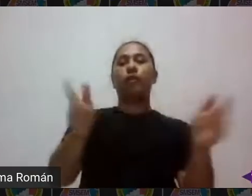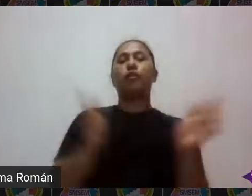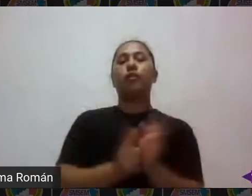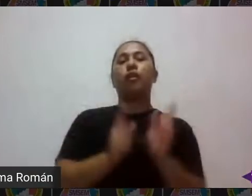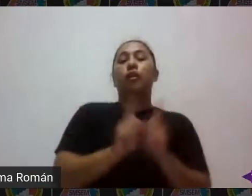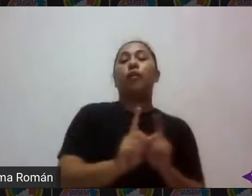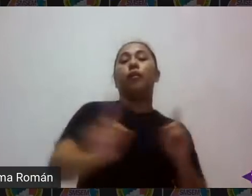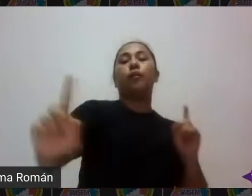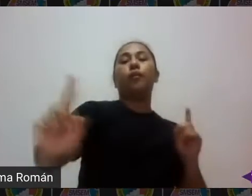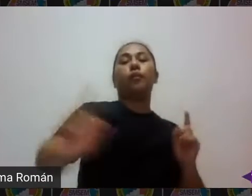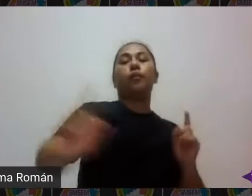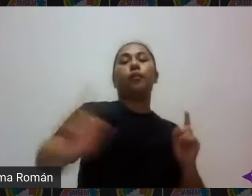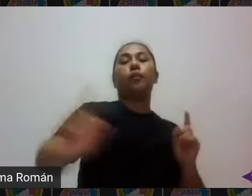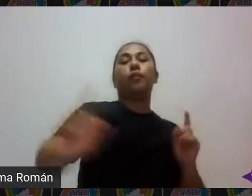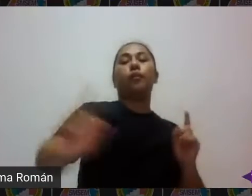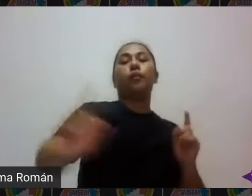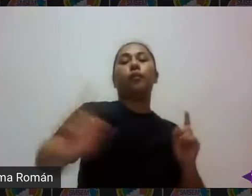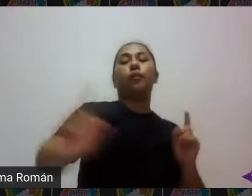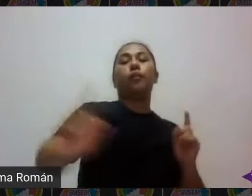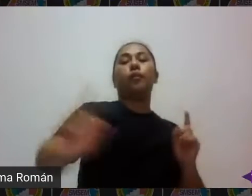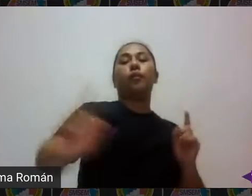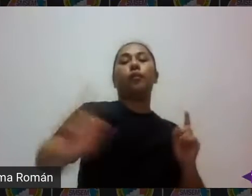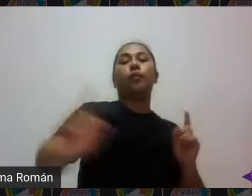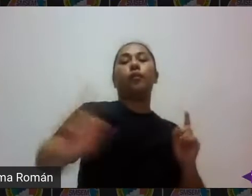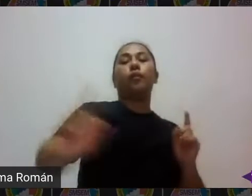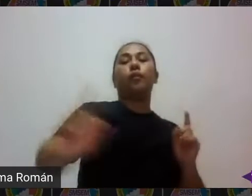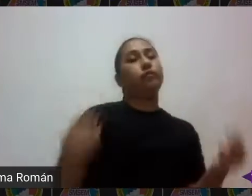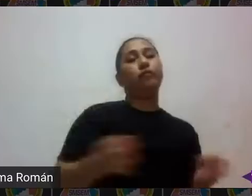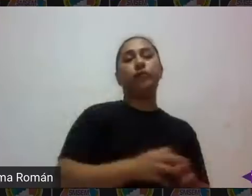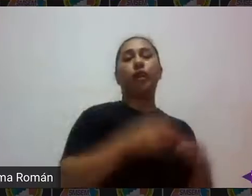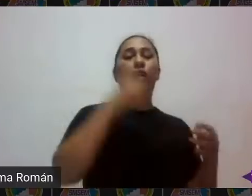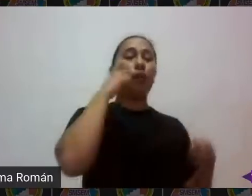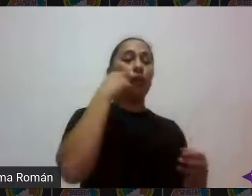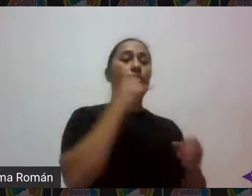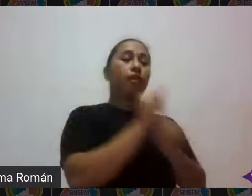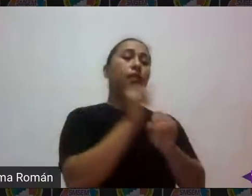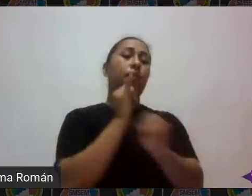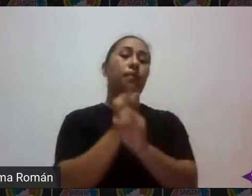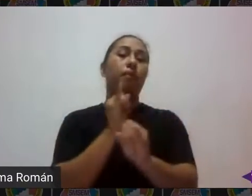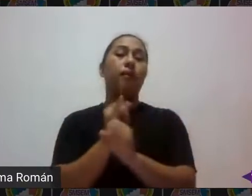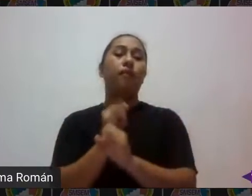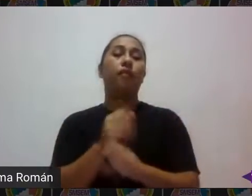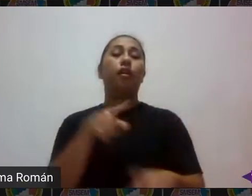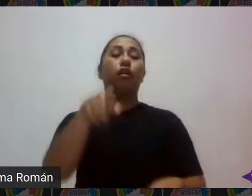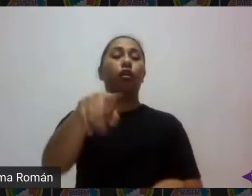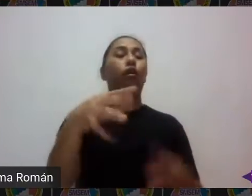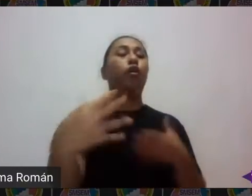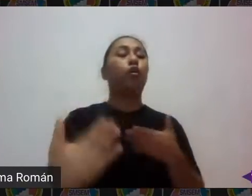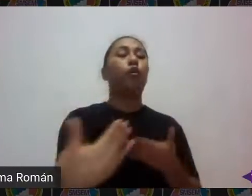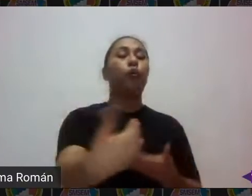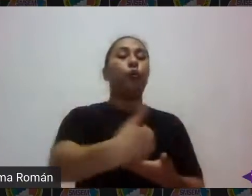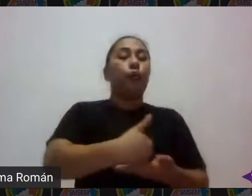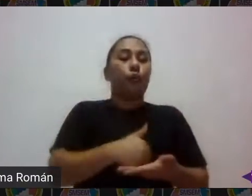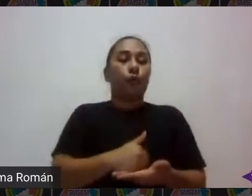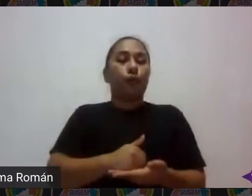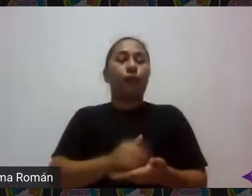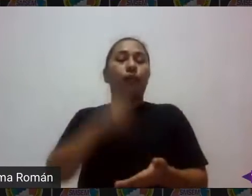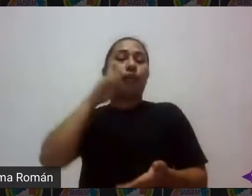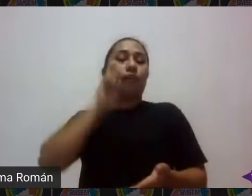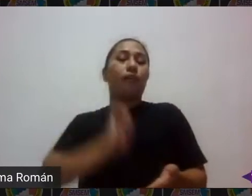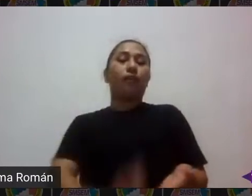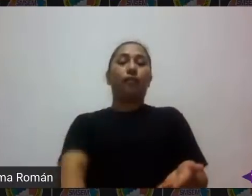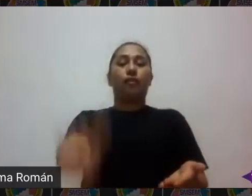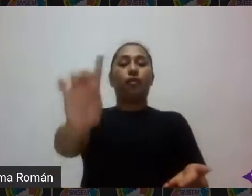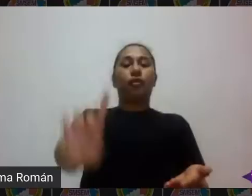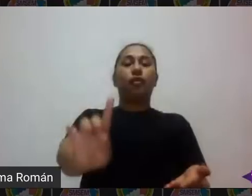aunque no los puedas tener en línea tú los tienes metidos en una casa con una familia pídele que el fenómeno lo